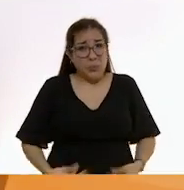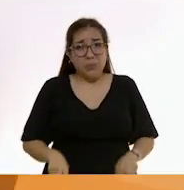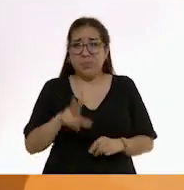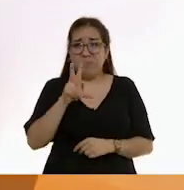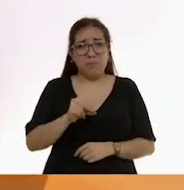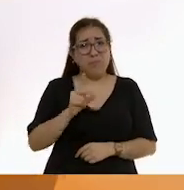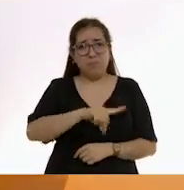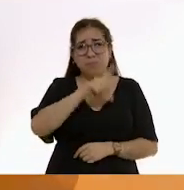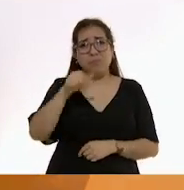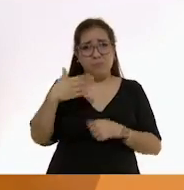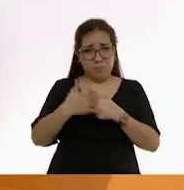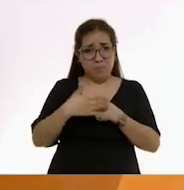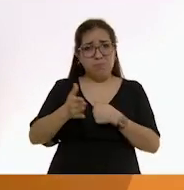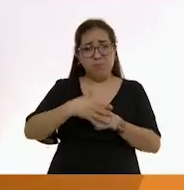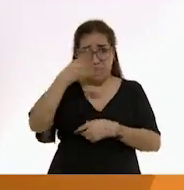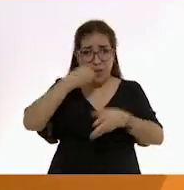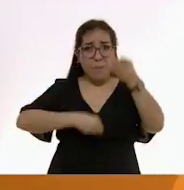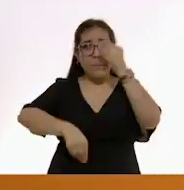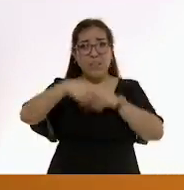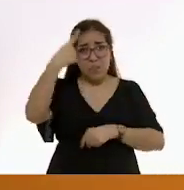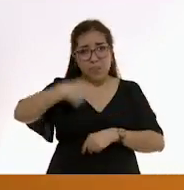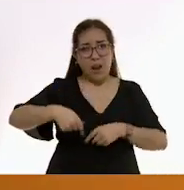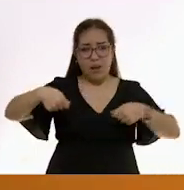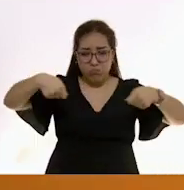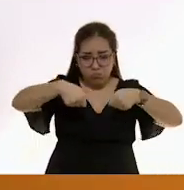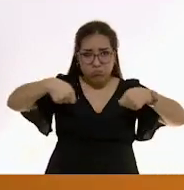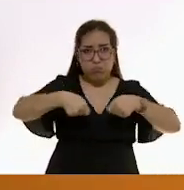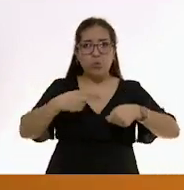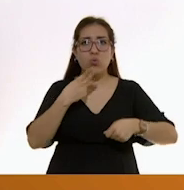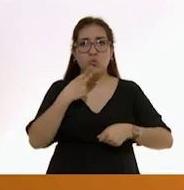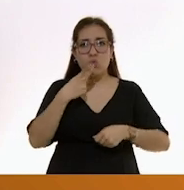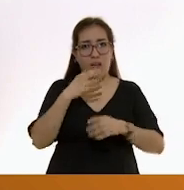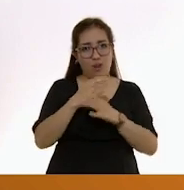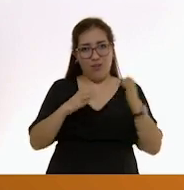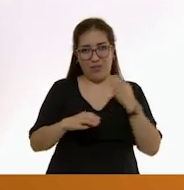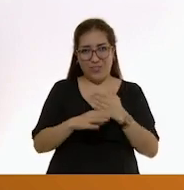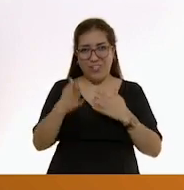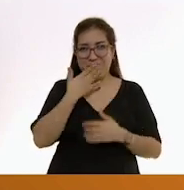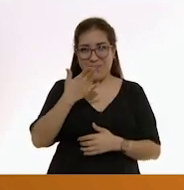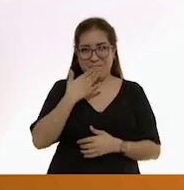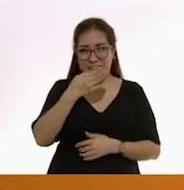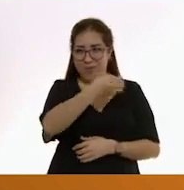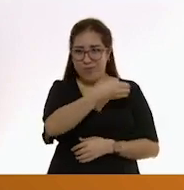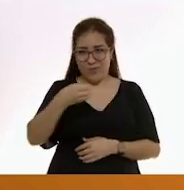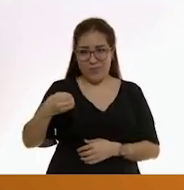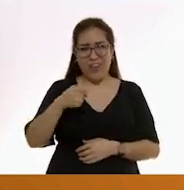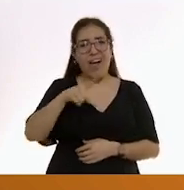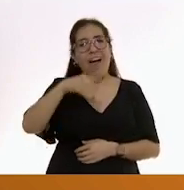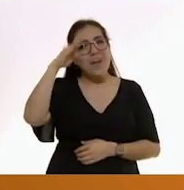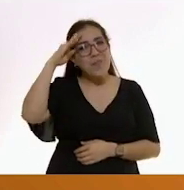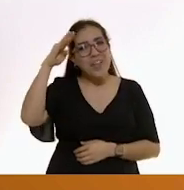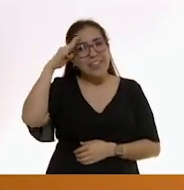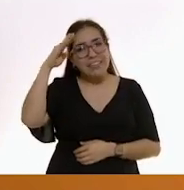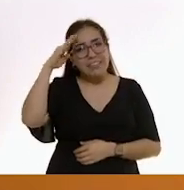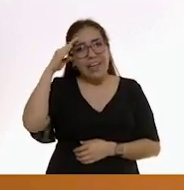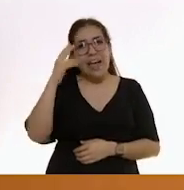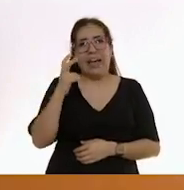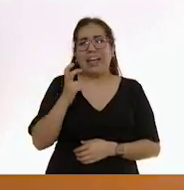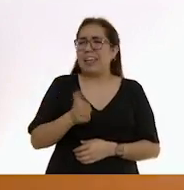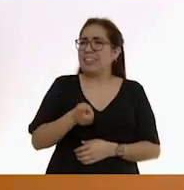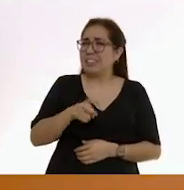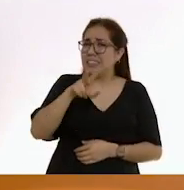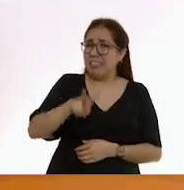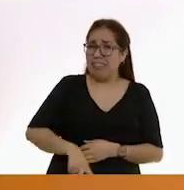tiempo de que aprenda a comer con cubiertos y sin ensuciarlo todo. Sí, ya sé que estás pensando que eso sería un